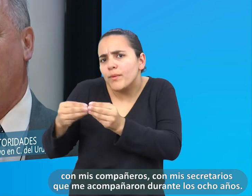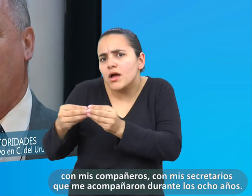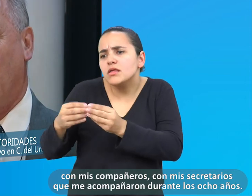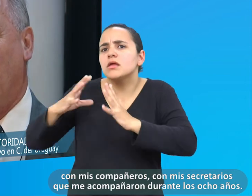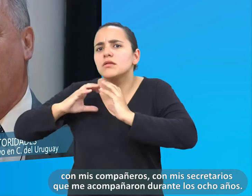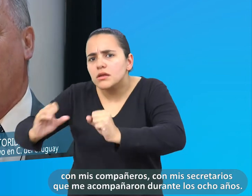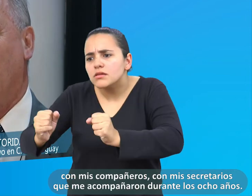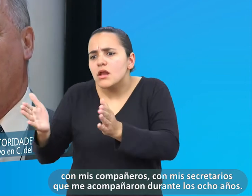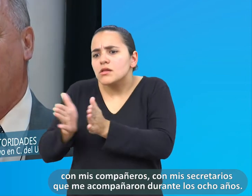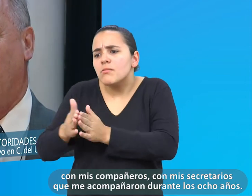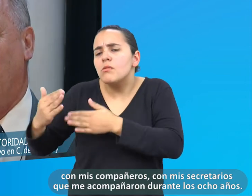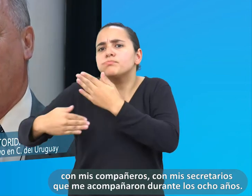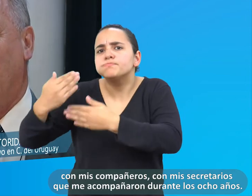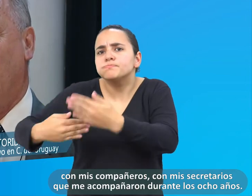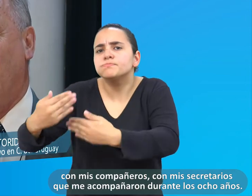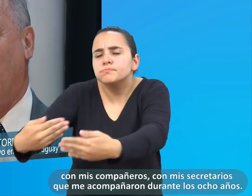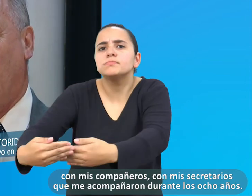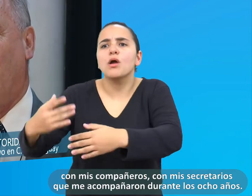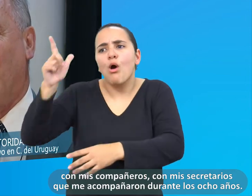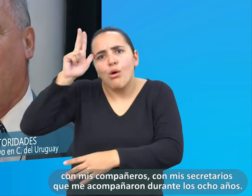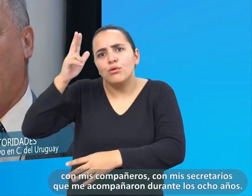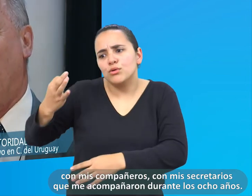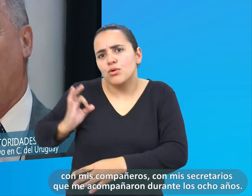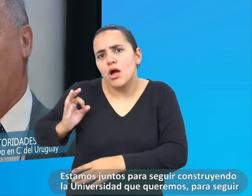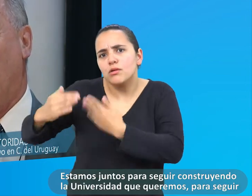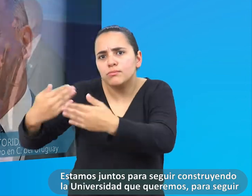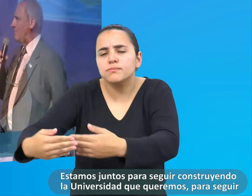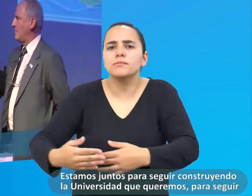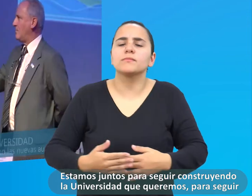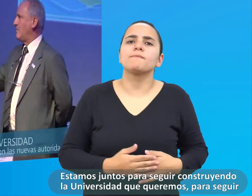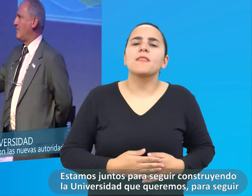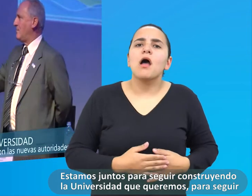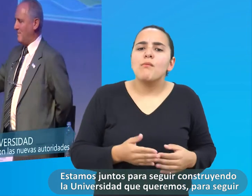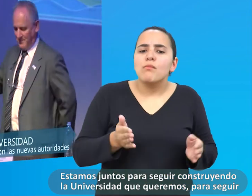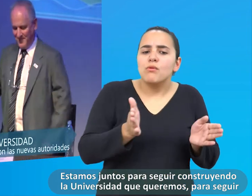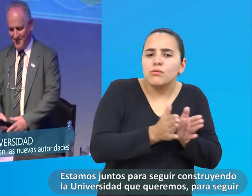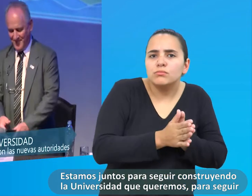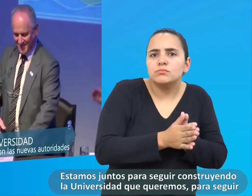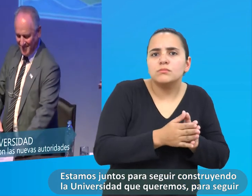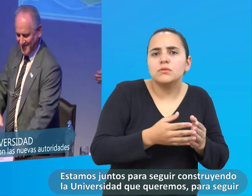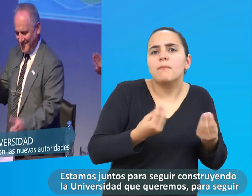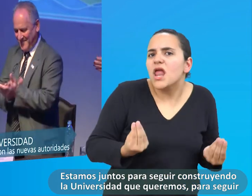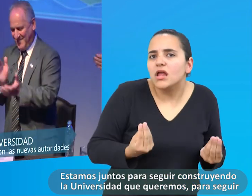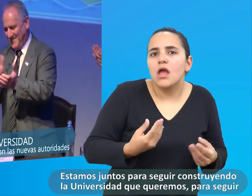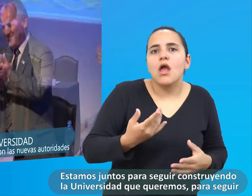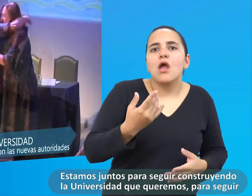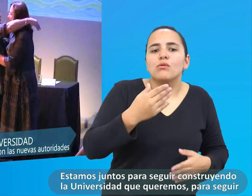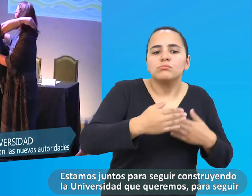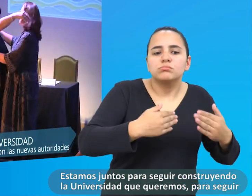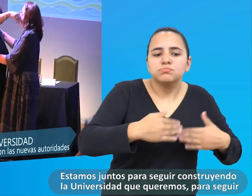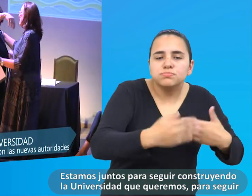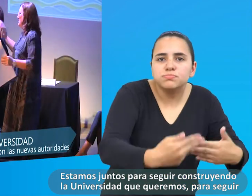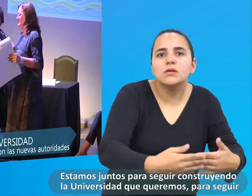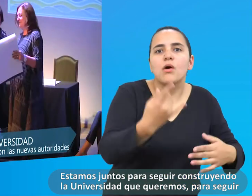conciencia con mis compañeros, con mis secretarios que me acompañaron durante los ocho años. Estamos juntos para seguir construyendo la